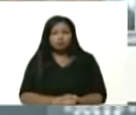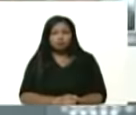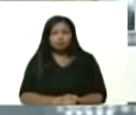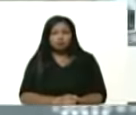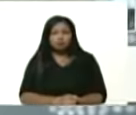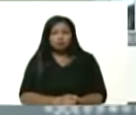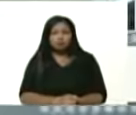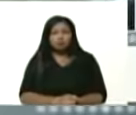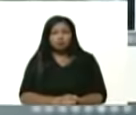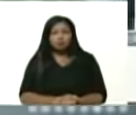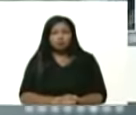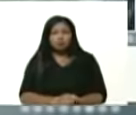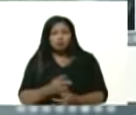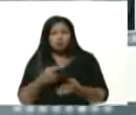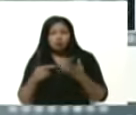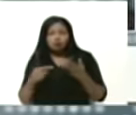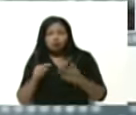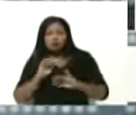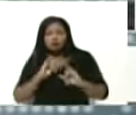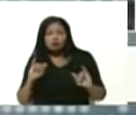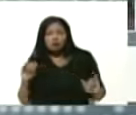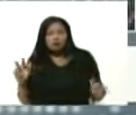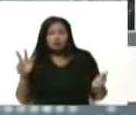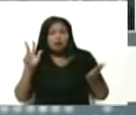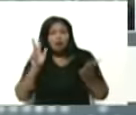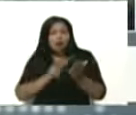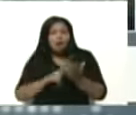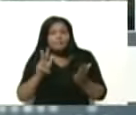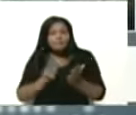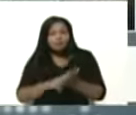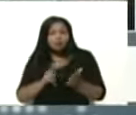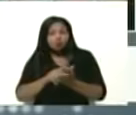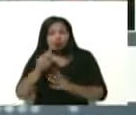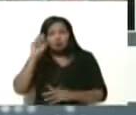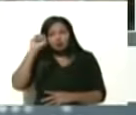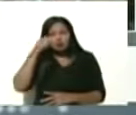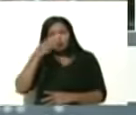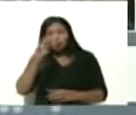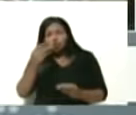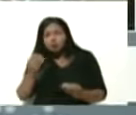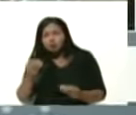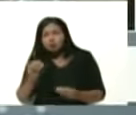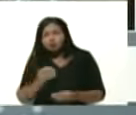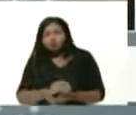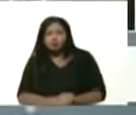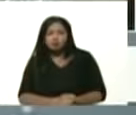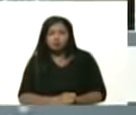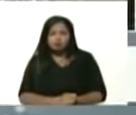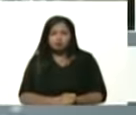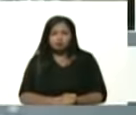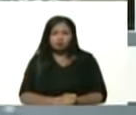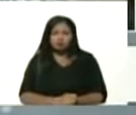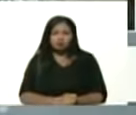que se aprobaron si me recuerdas el número 597